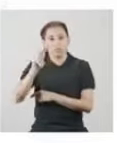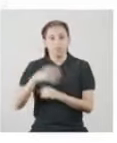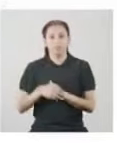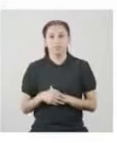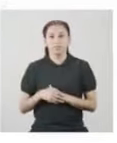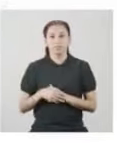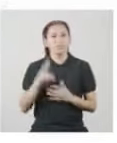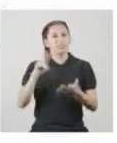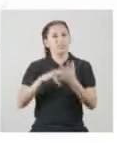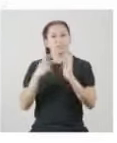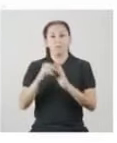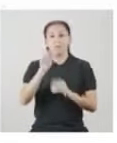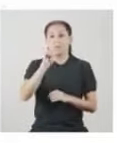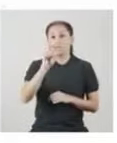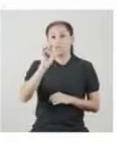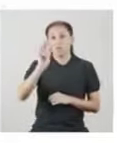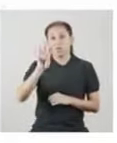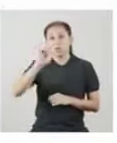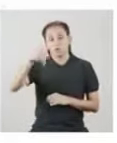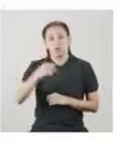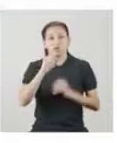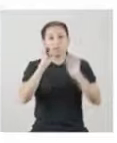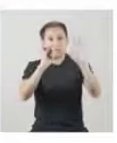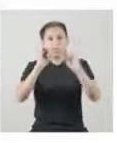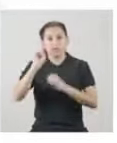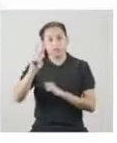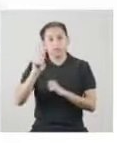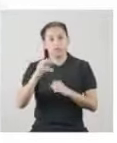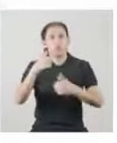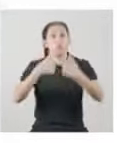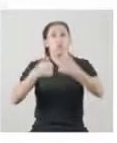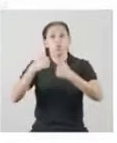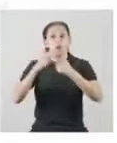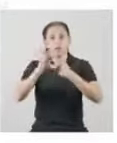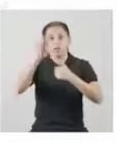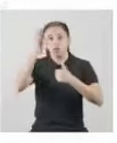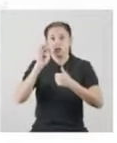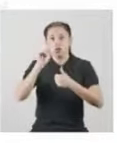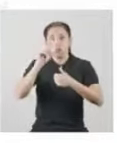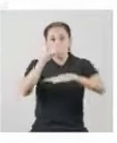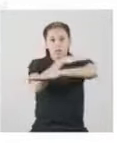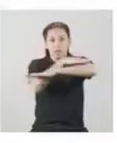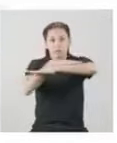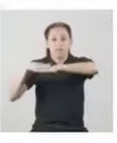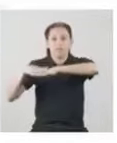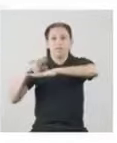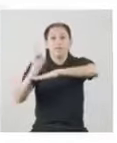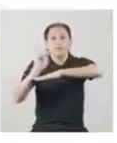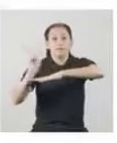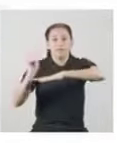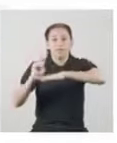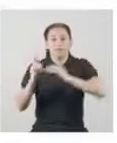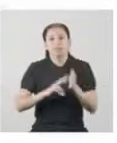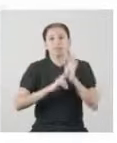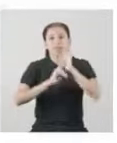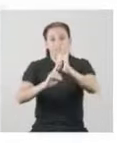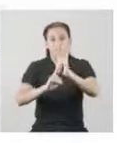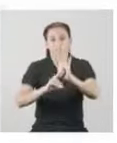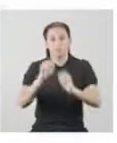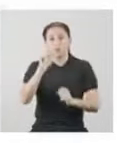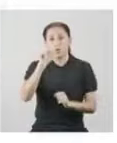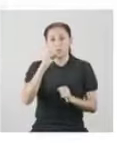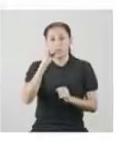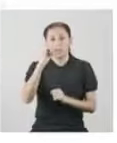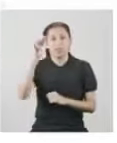,22. Que resulta 24,72. Del cual trazamos una línea de color verde que